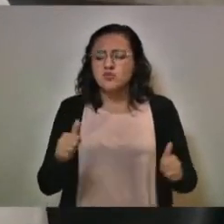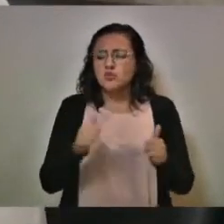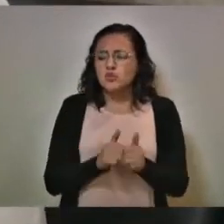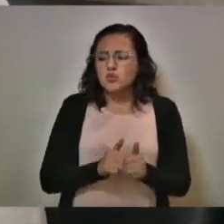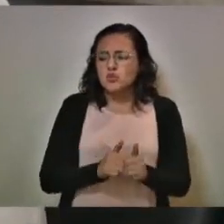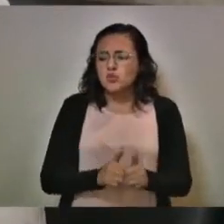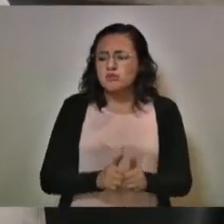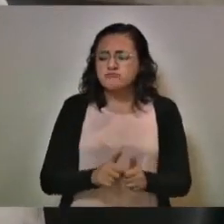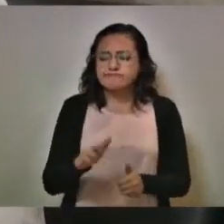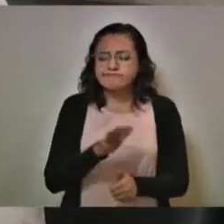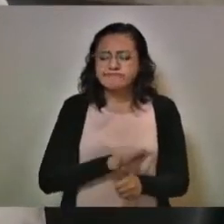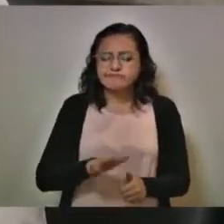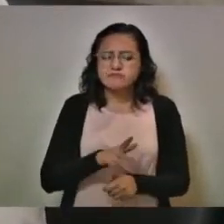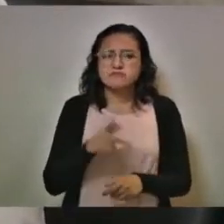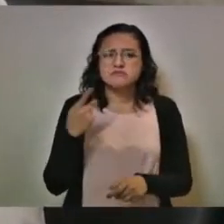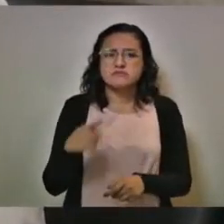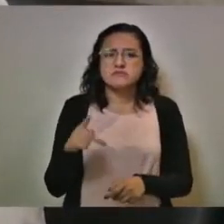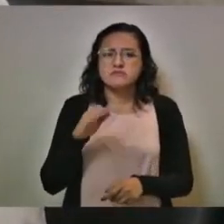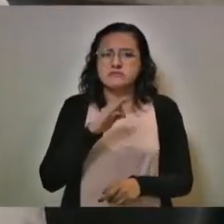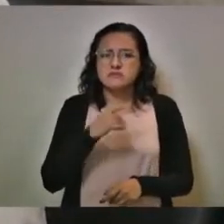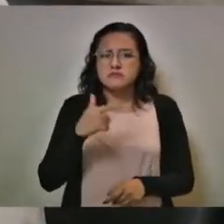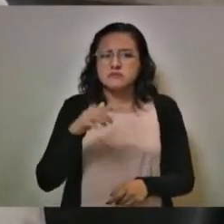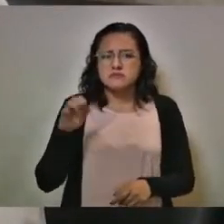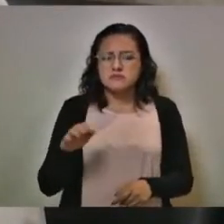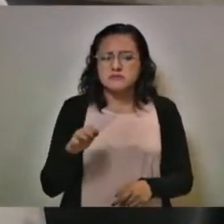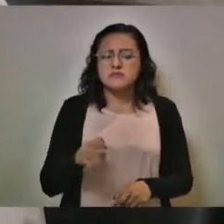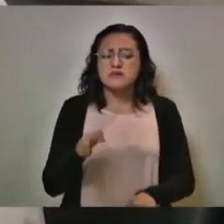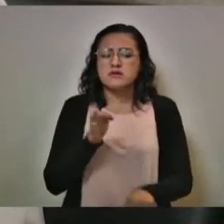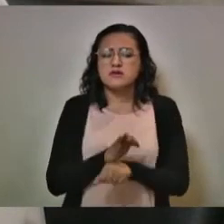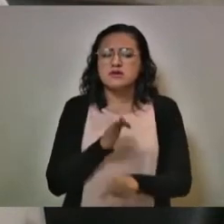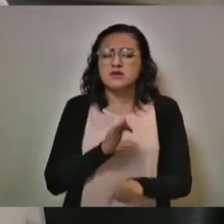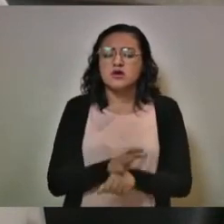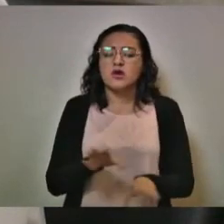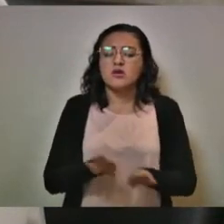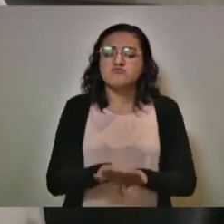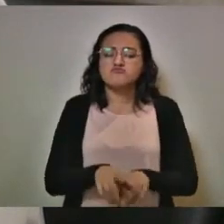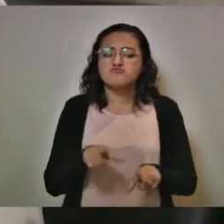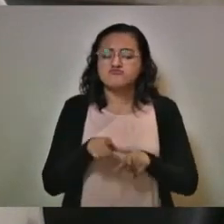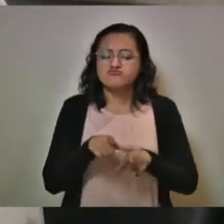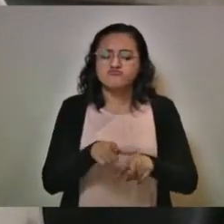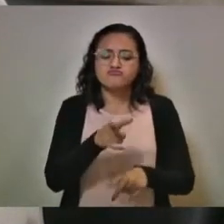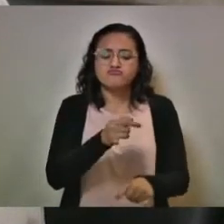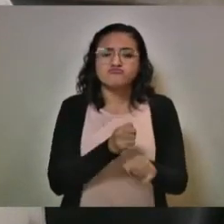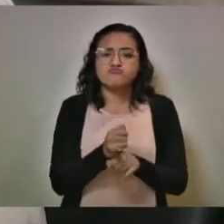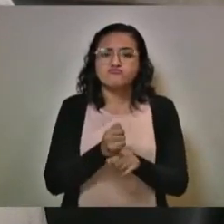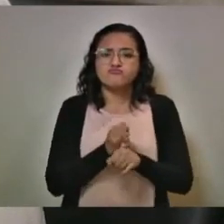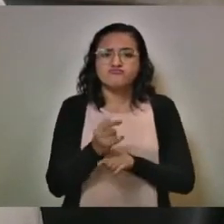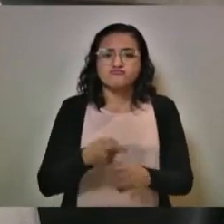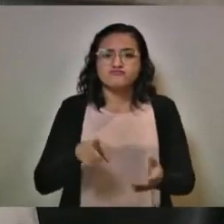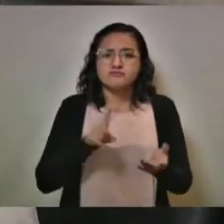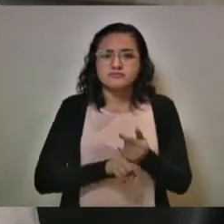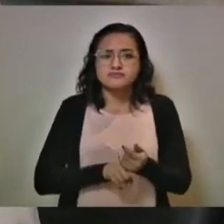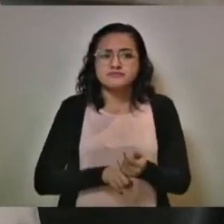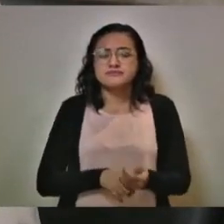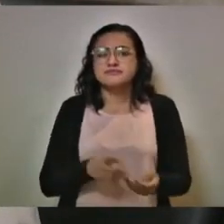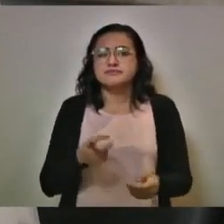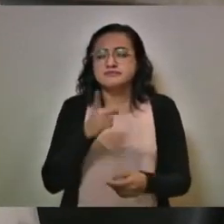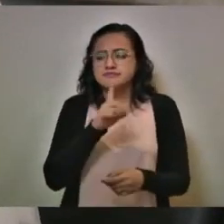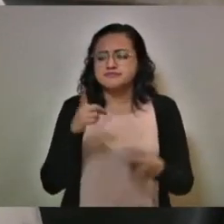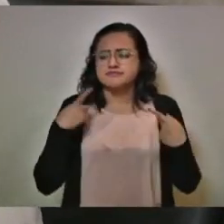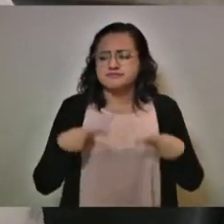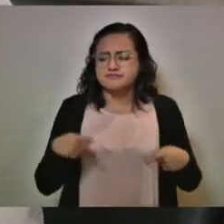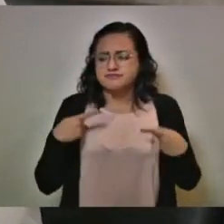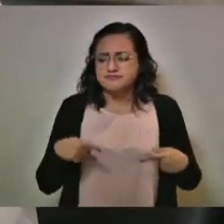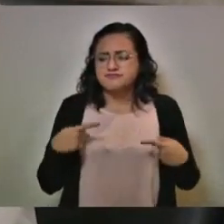un actuar de la propia Fiscalía en función del seguimiento a la investigación de las